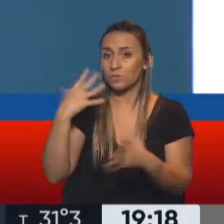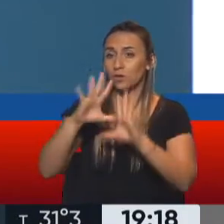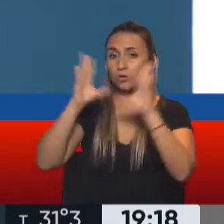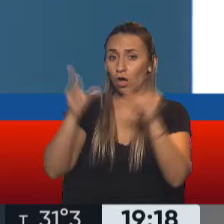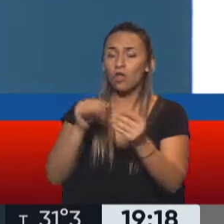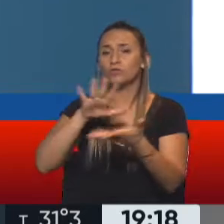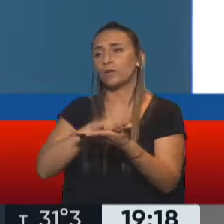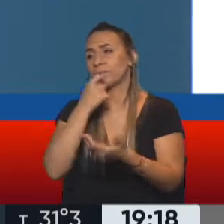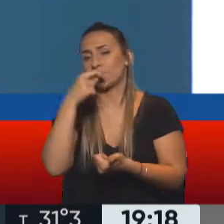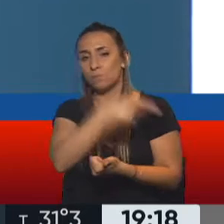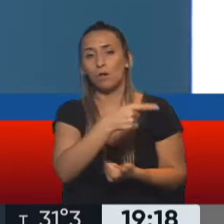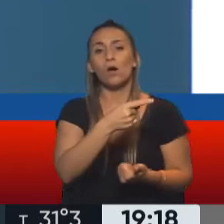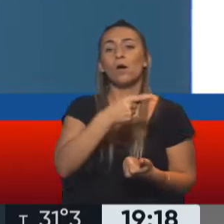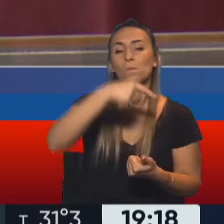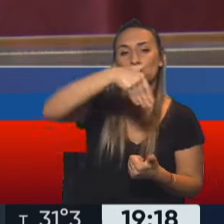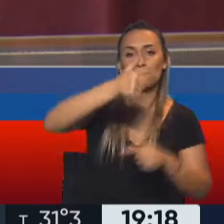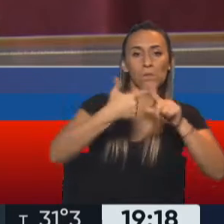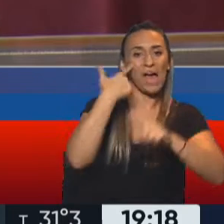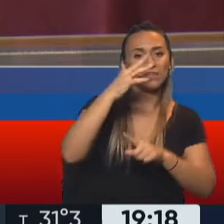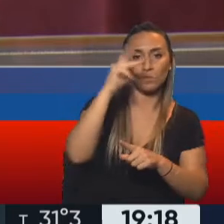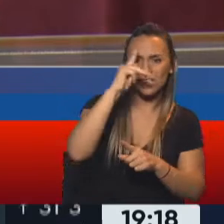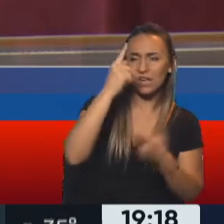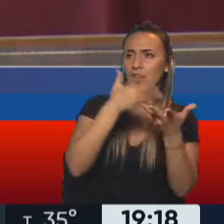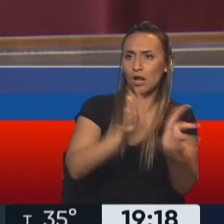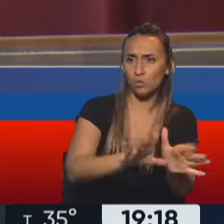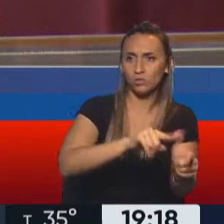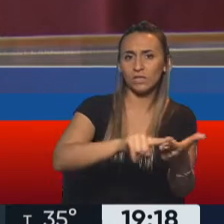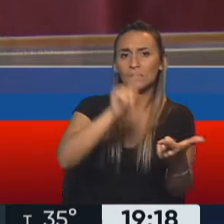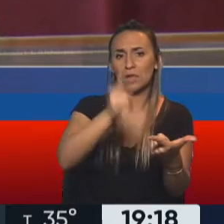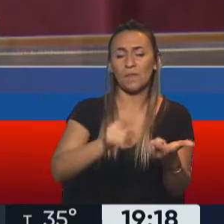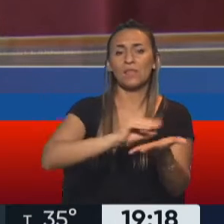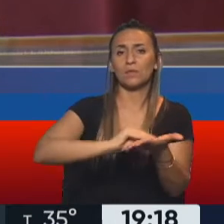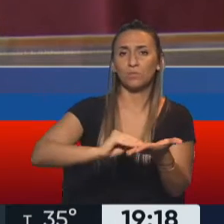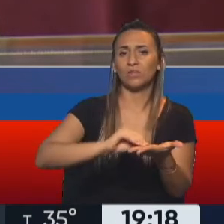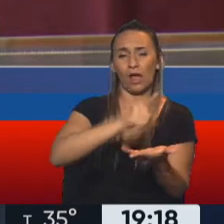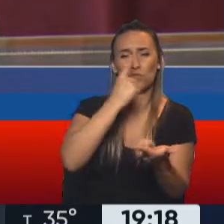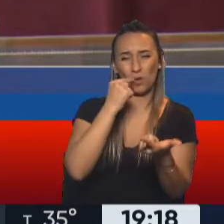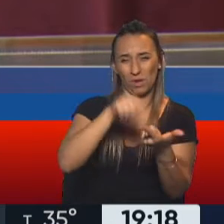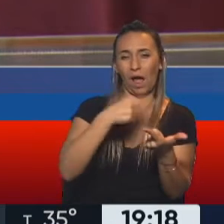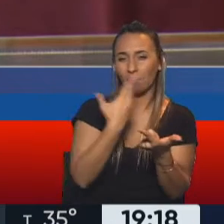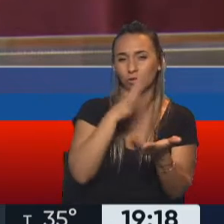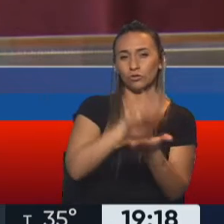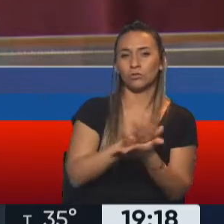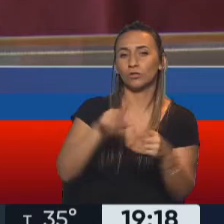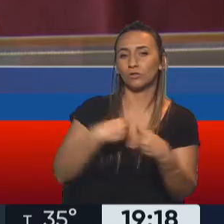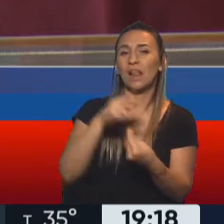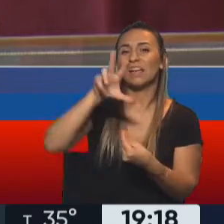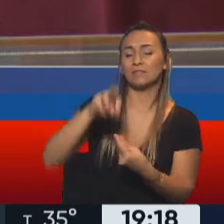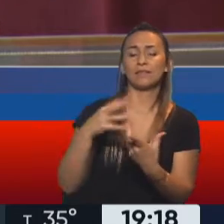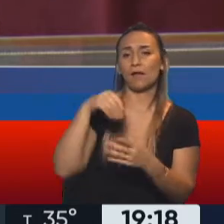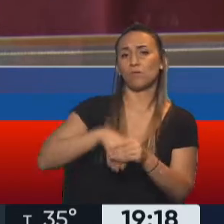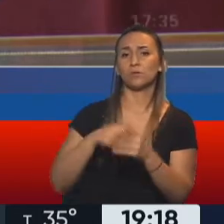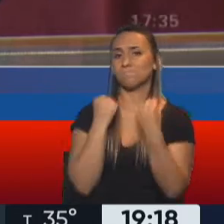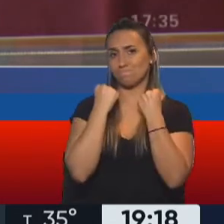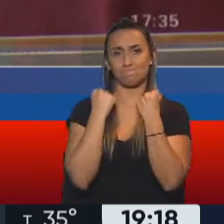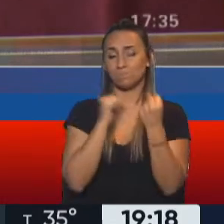Máximo Kirchner a la presidencia del bloque a cuando el diputado Itay Hackman habló de la posibilidad de 30 abstenciones, algo que finalmente después